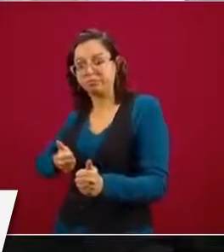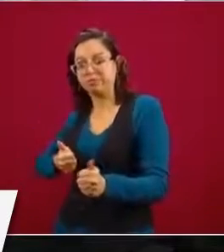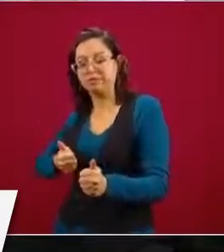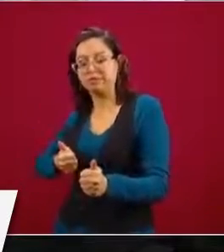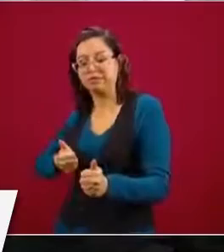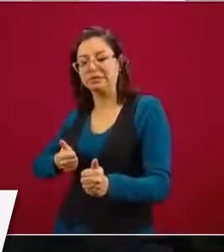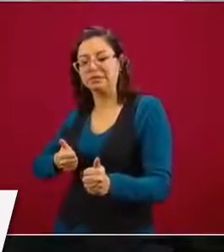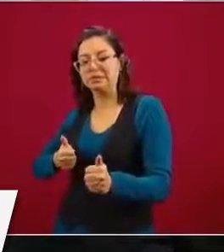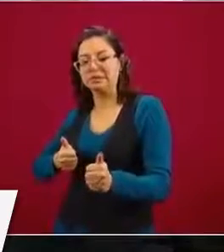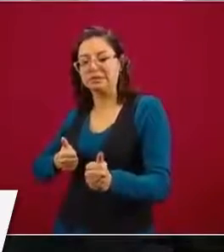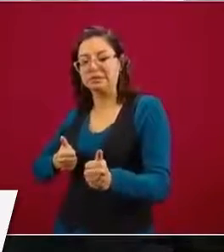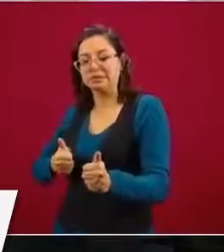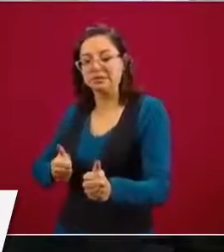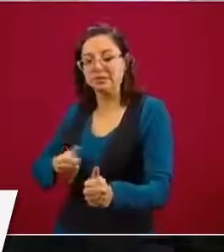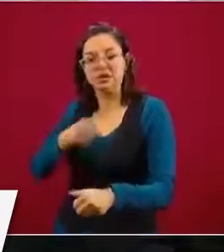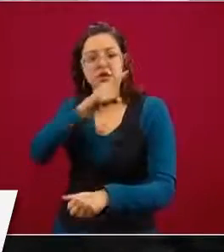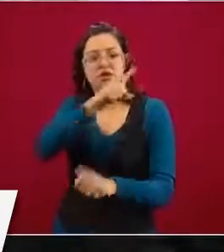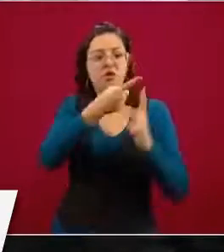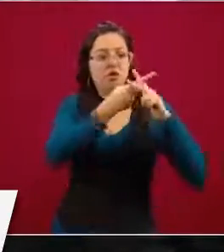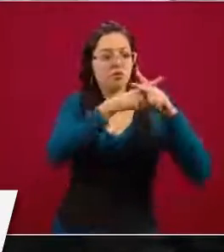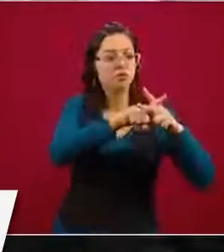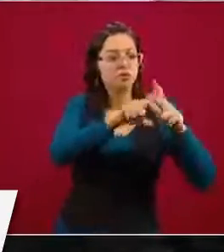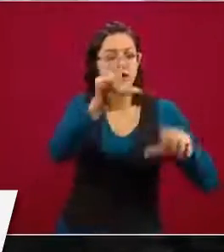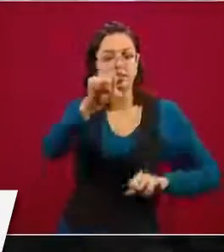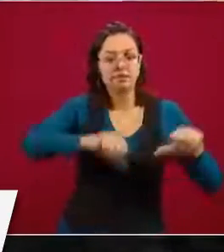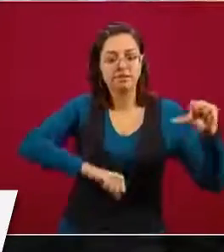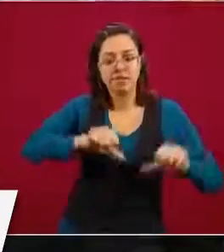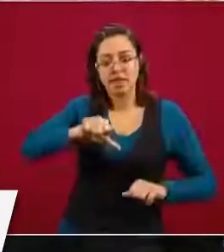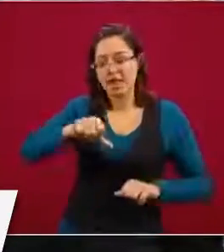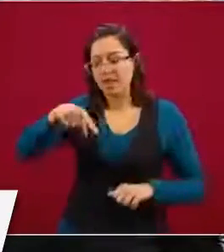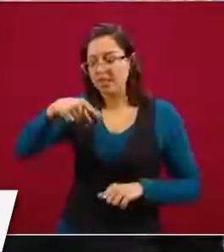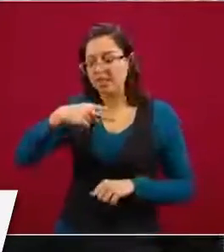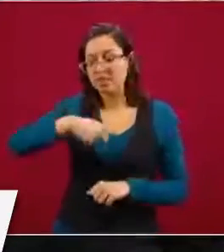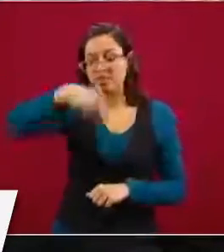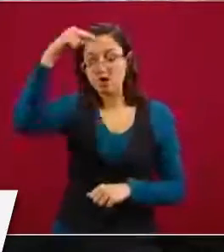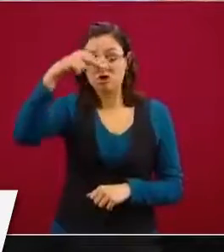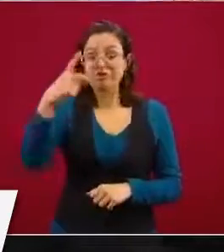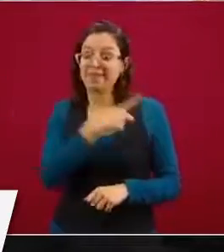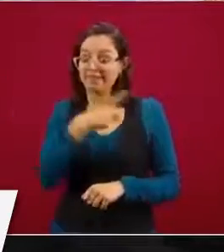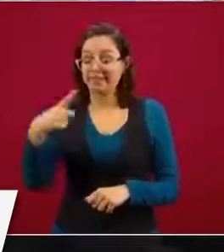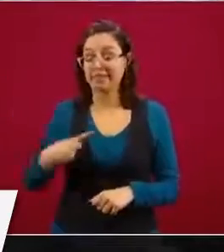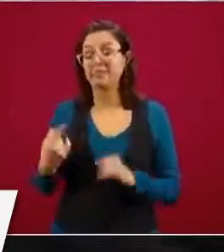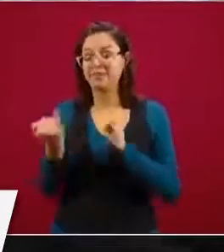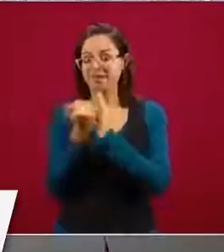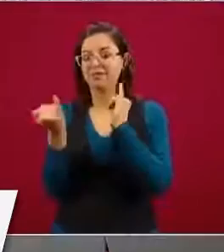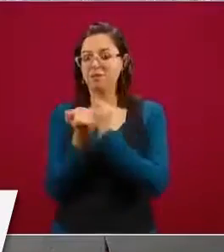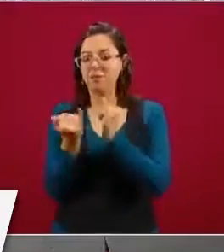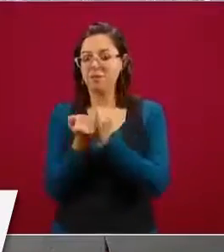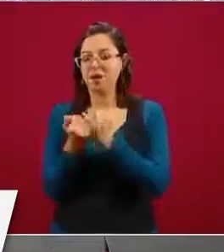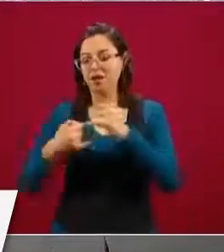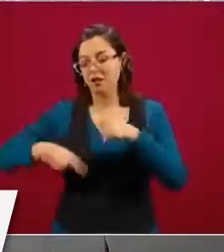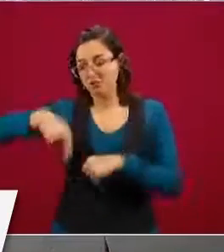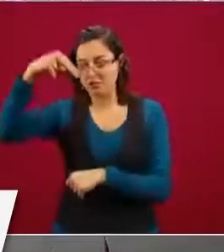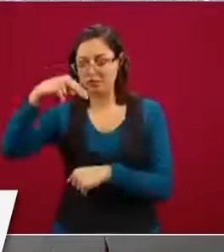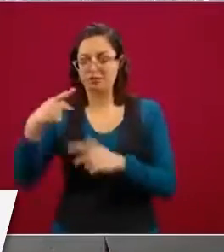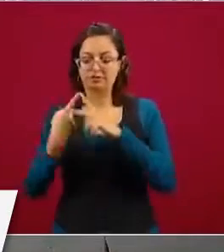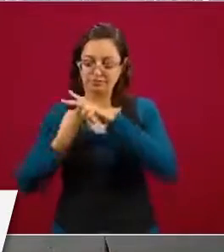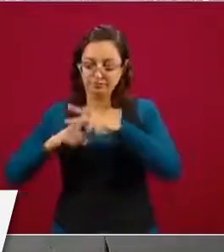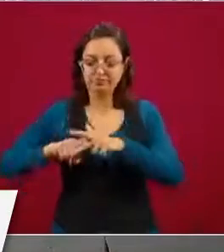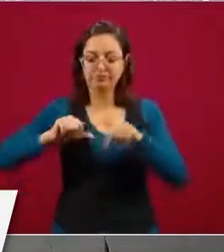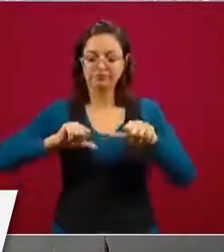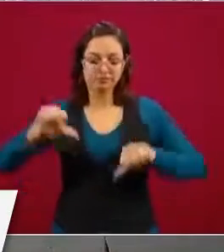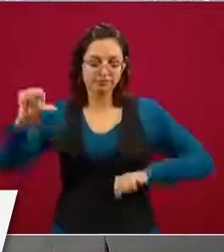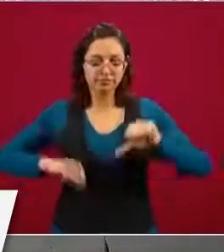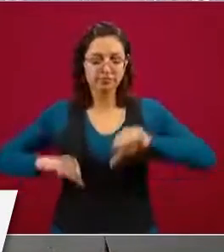este tipo de contagios por reactivar en el norte estas industrias, sobre todo la automotriz. O sea, si bien